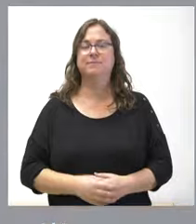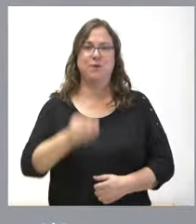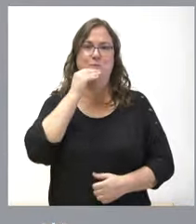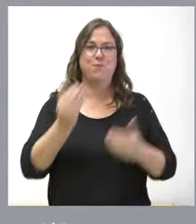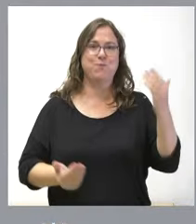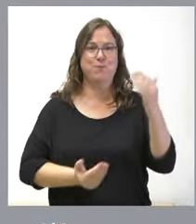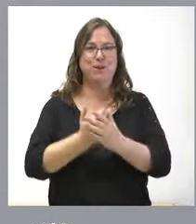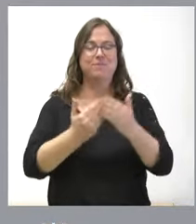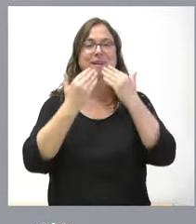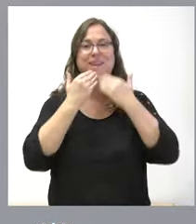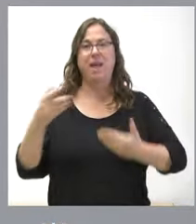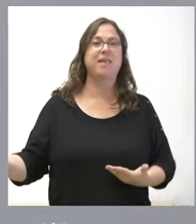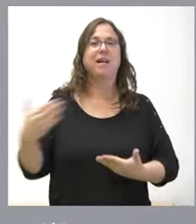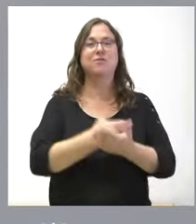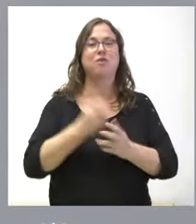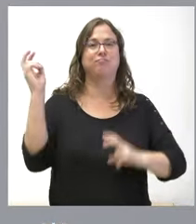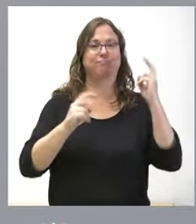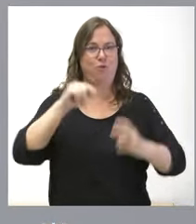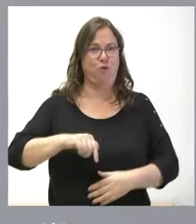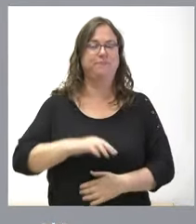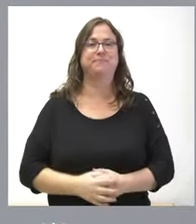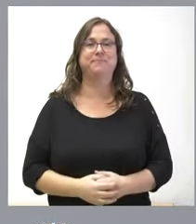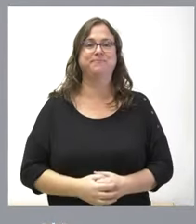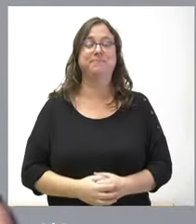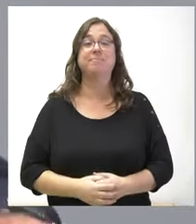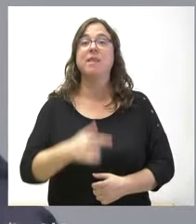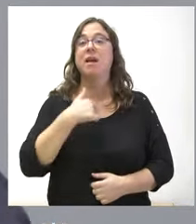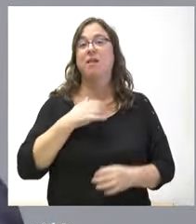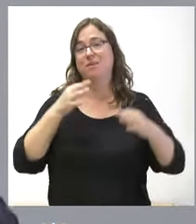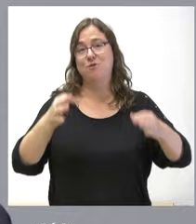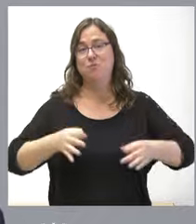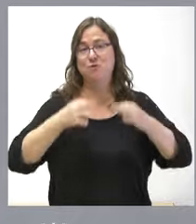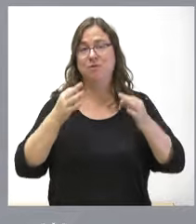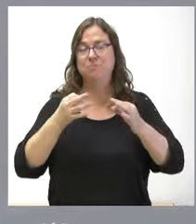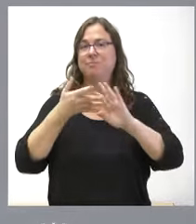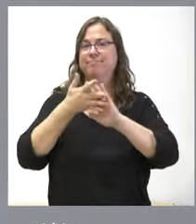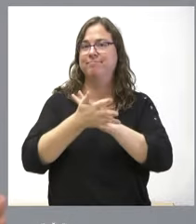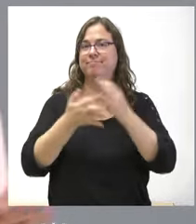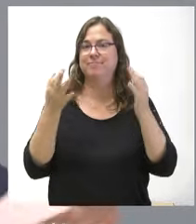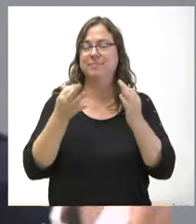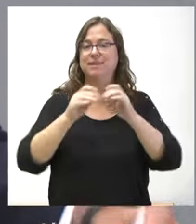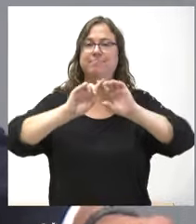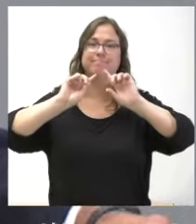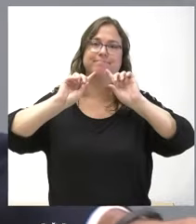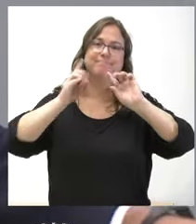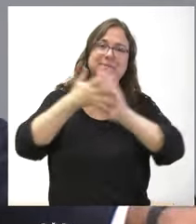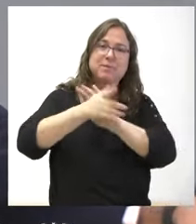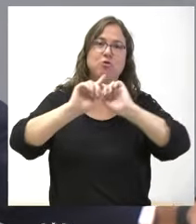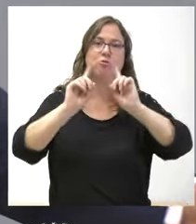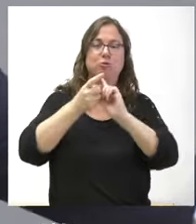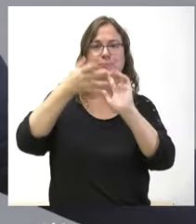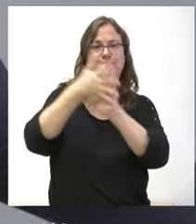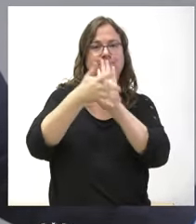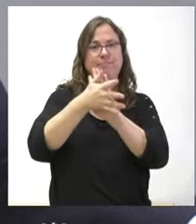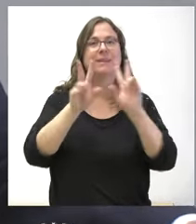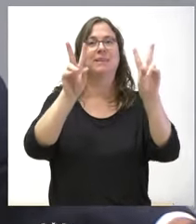Buenos días y muchas gracias a todos ustedes por su presencia hoy aquí esta mañana. Y paso, como siempre, a hacer un breve repaso a lo que son